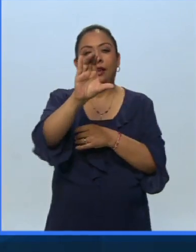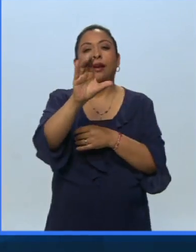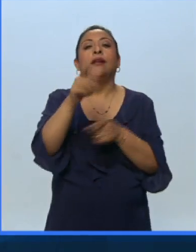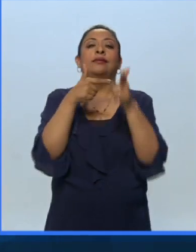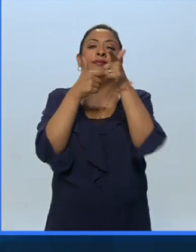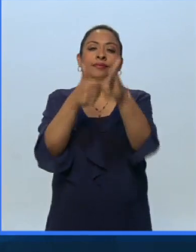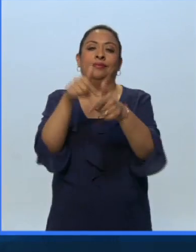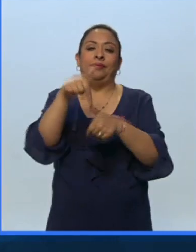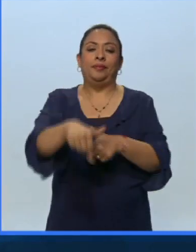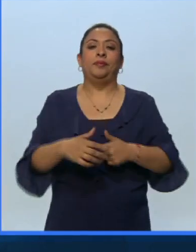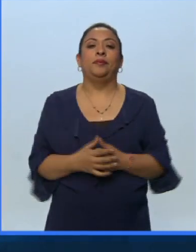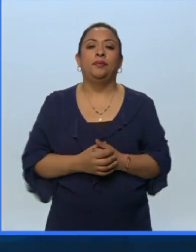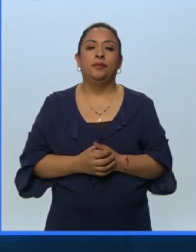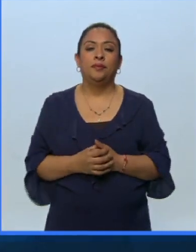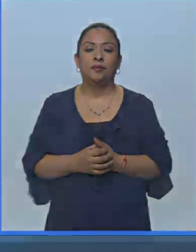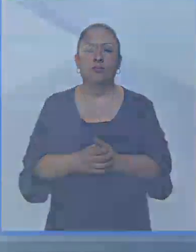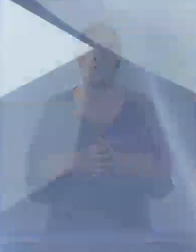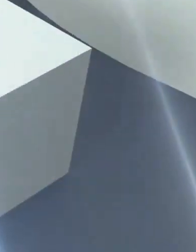Sigan con nosotros.